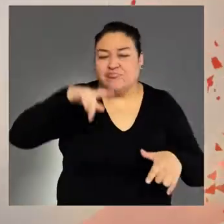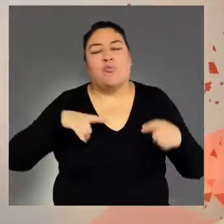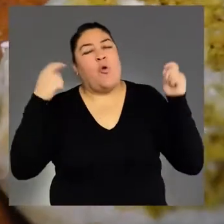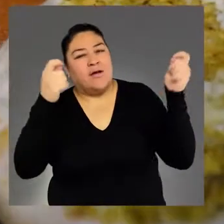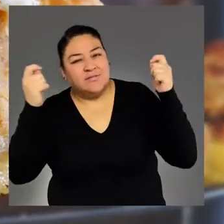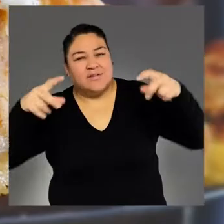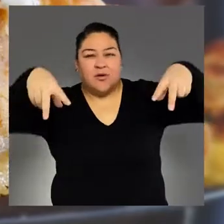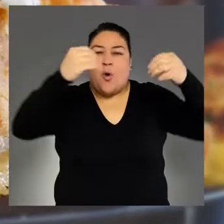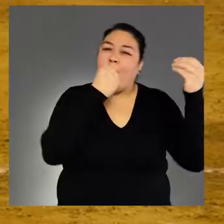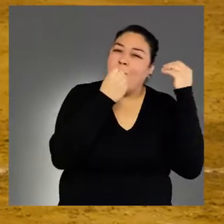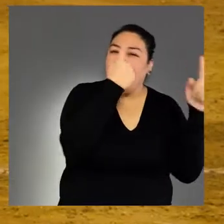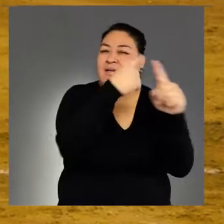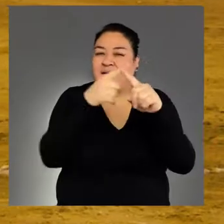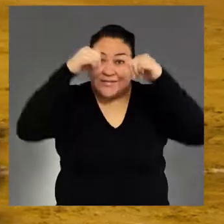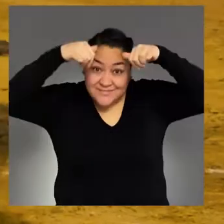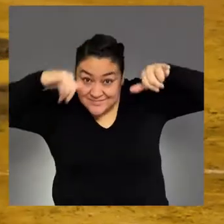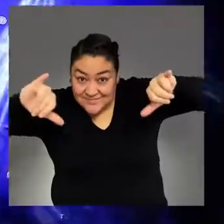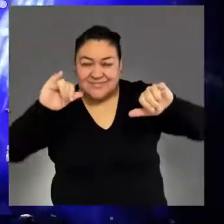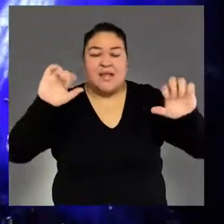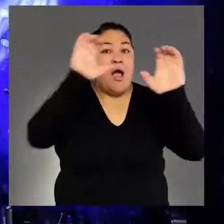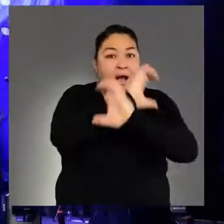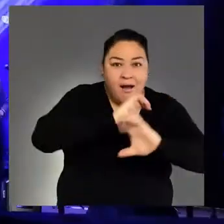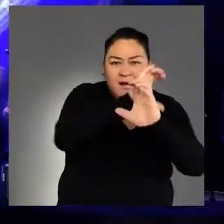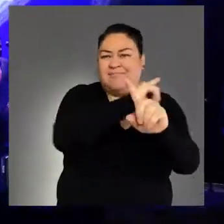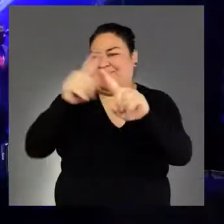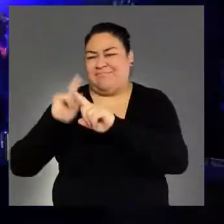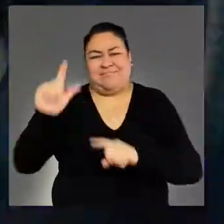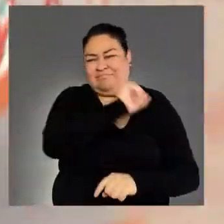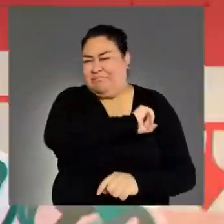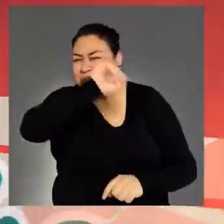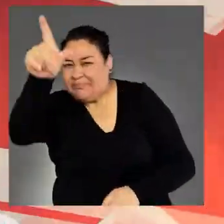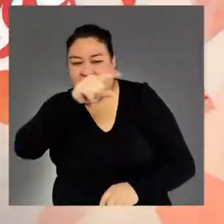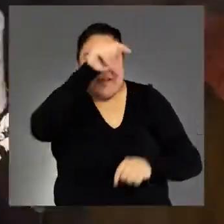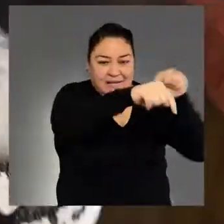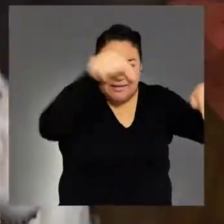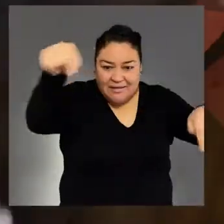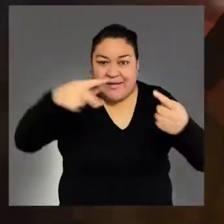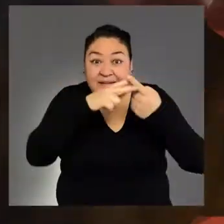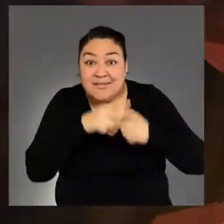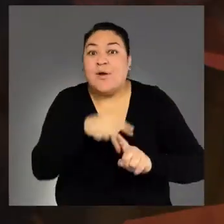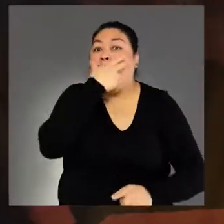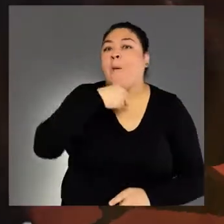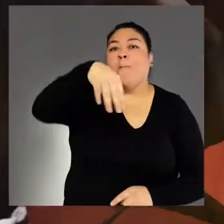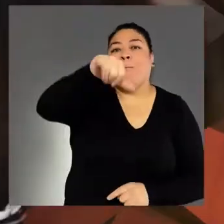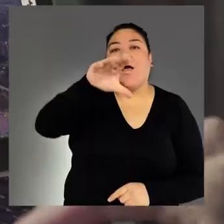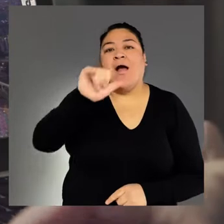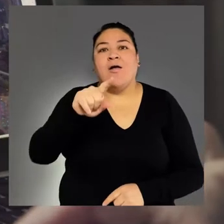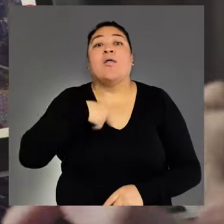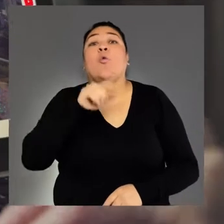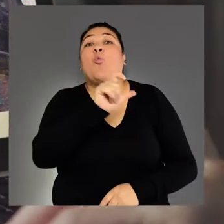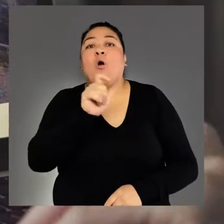palenque, corredor gastronómico, toros en el relicario, conciertos de primer nivel en el Teatro del Pueblo. Comenzando con Marc Anthony.